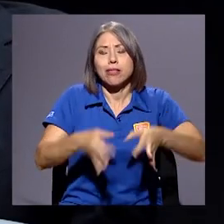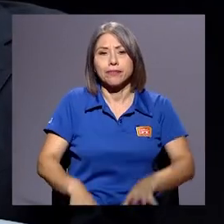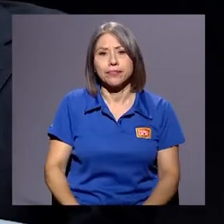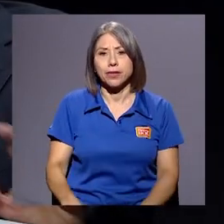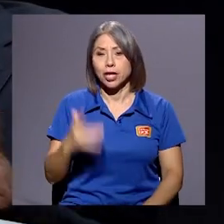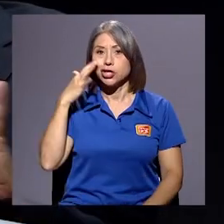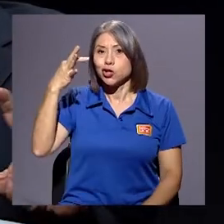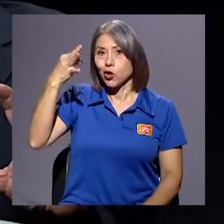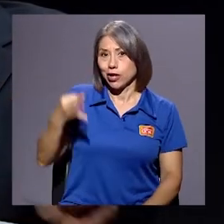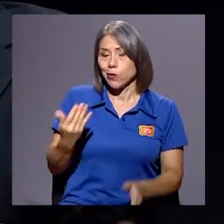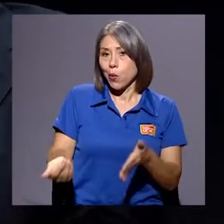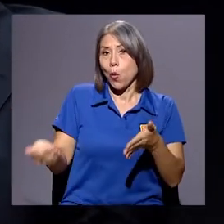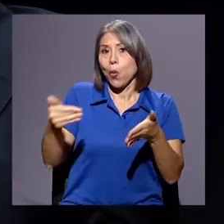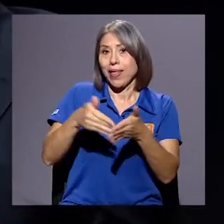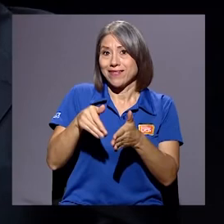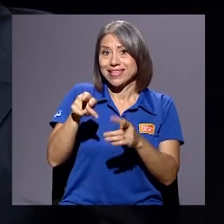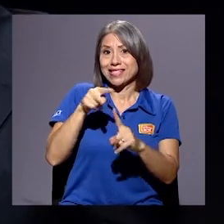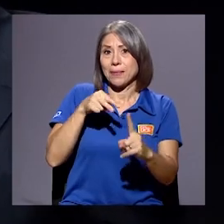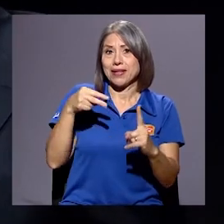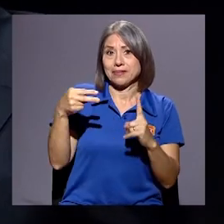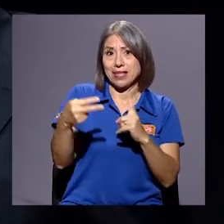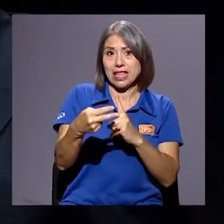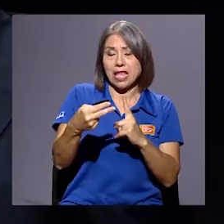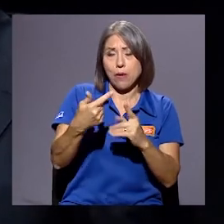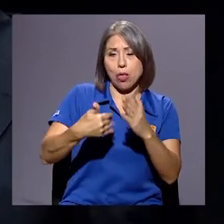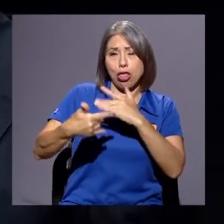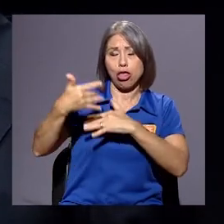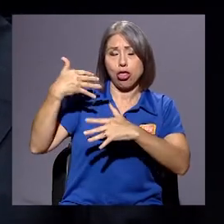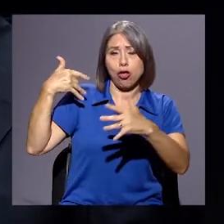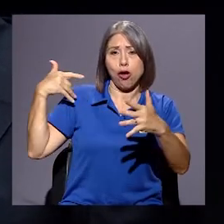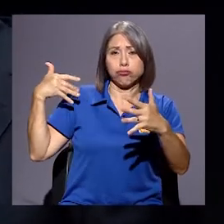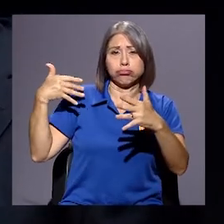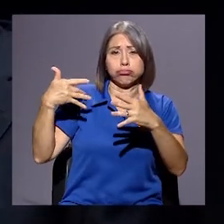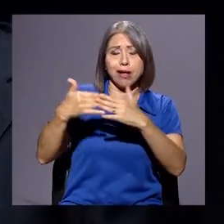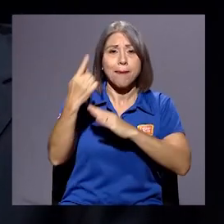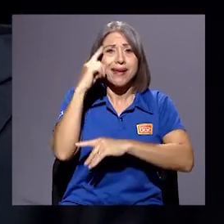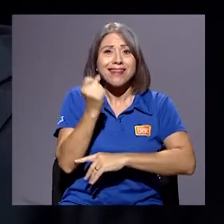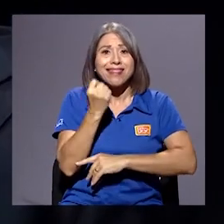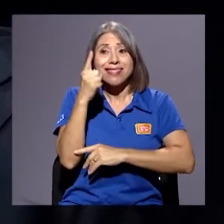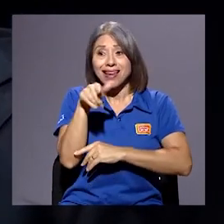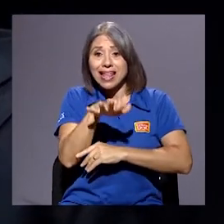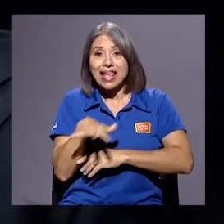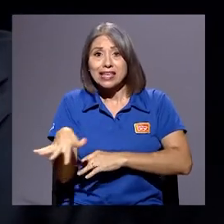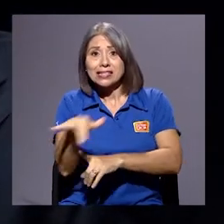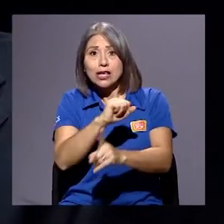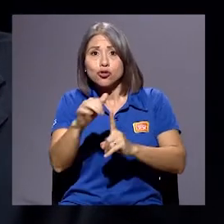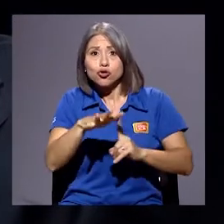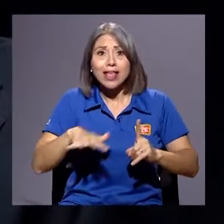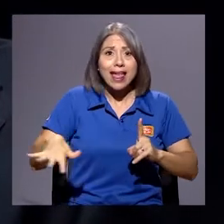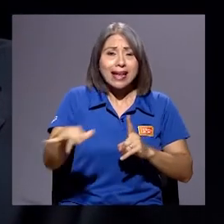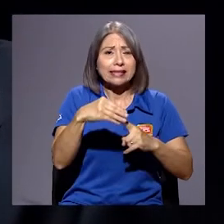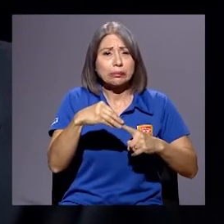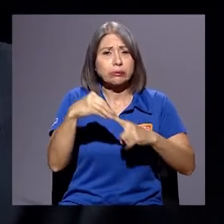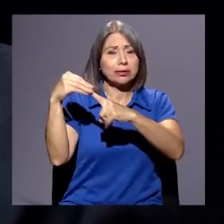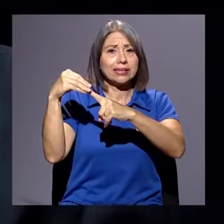vamos a esa perspectiva de largo aliento para entender que esta es una sociedad nuclearmente creyente. Entonces, la